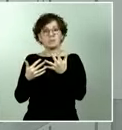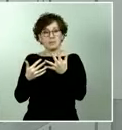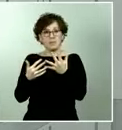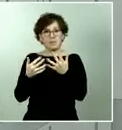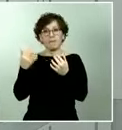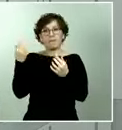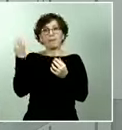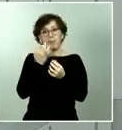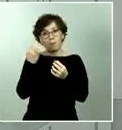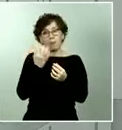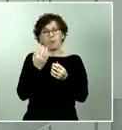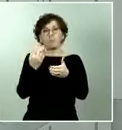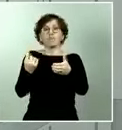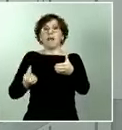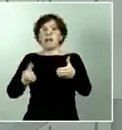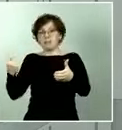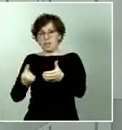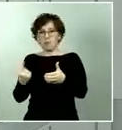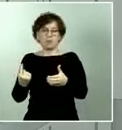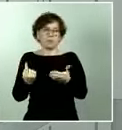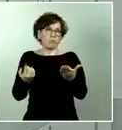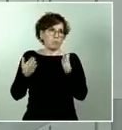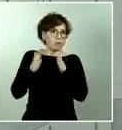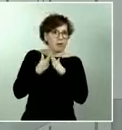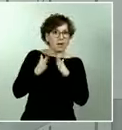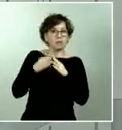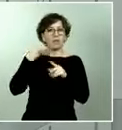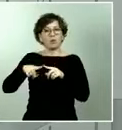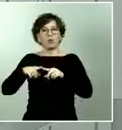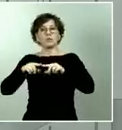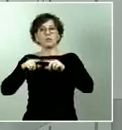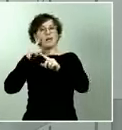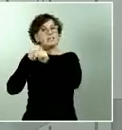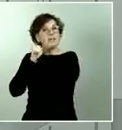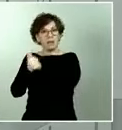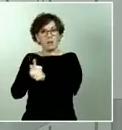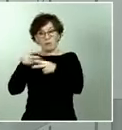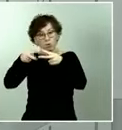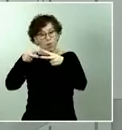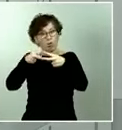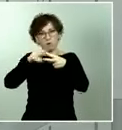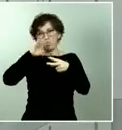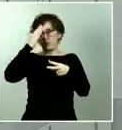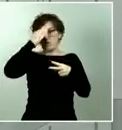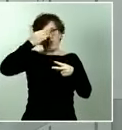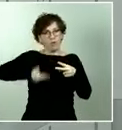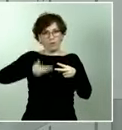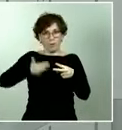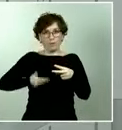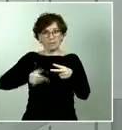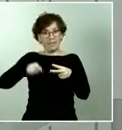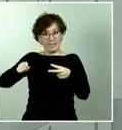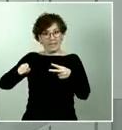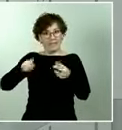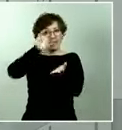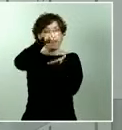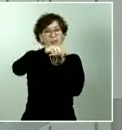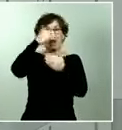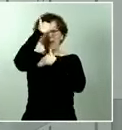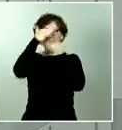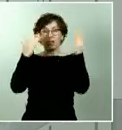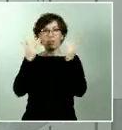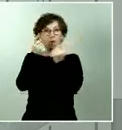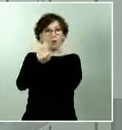aislamiento, bien en sus domicilios, bien en otras instalaciones. Son los dos ejes fundamentales en los que la atención primaria va a tener, insisto, un papel fundamental.